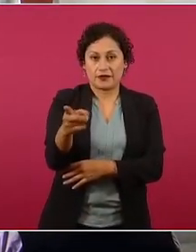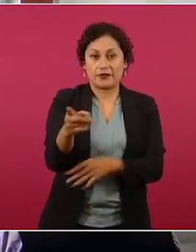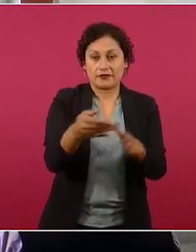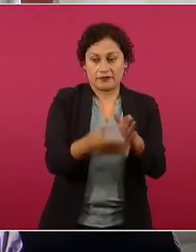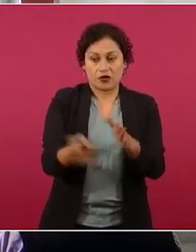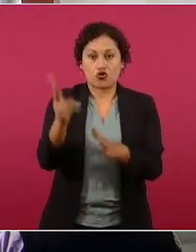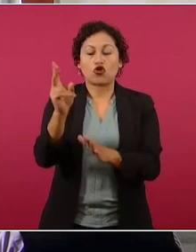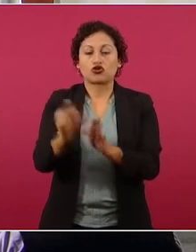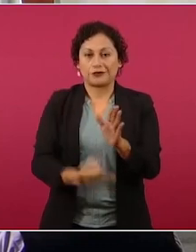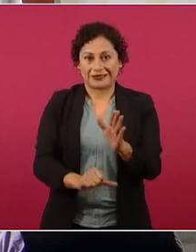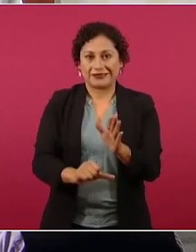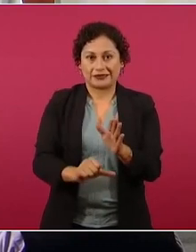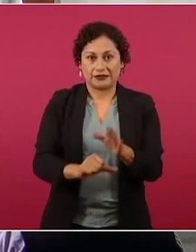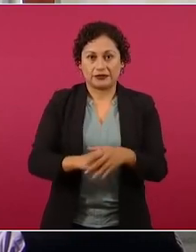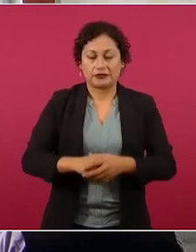después.